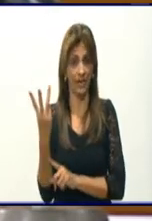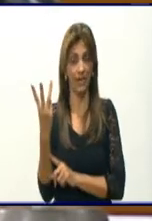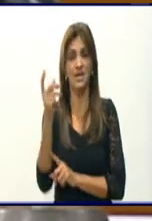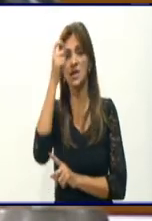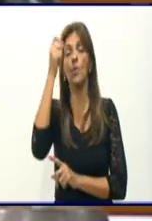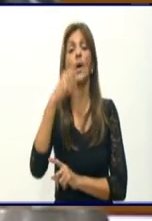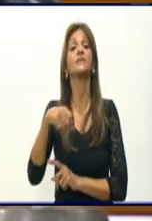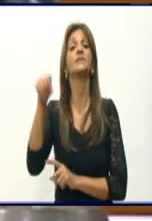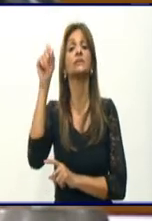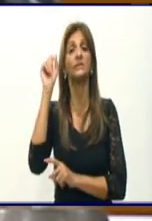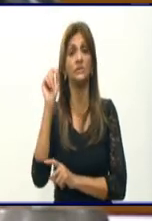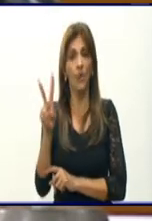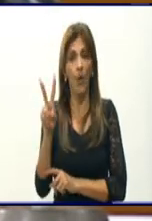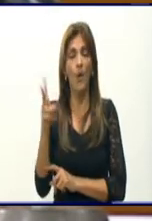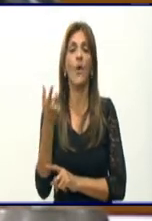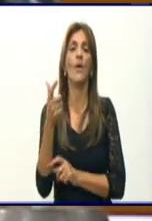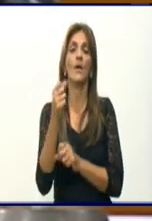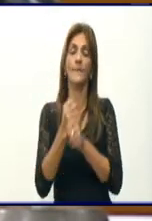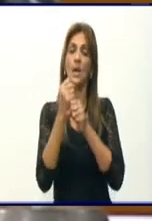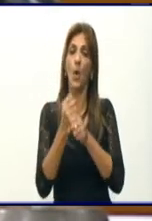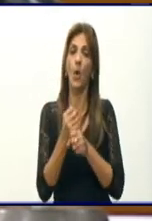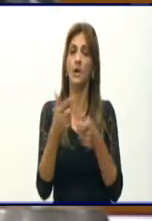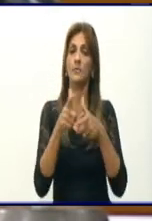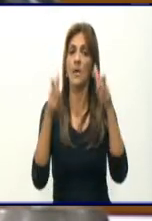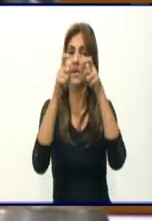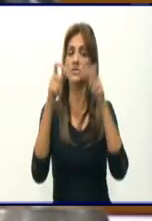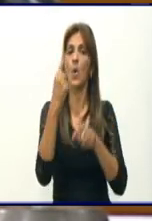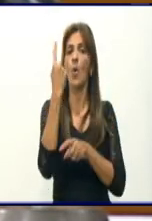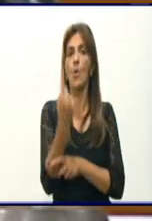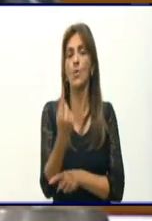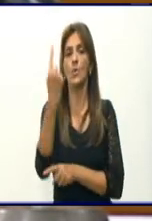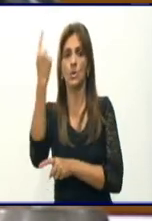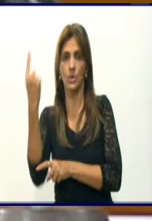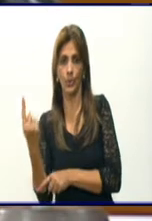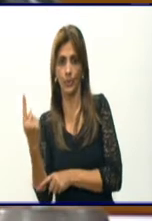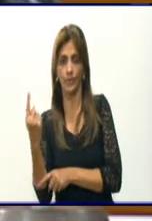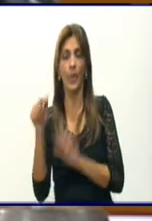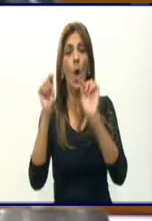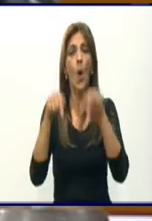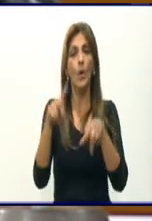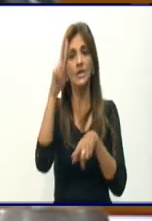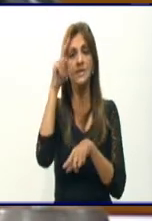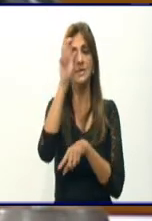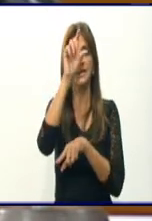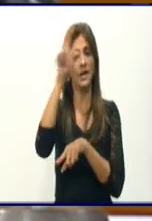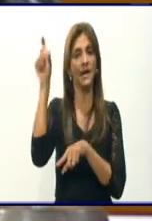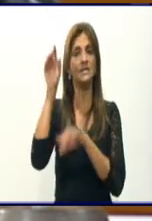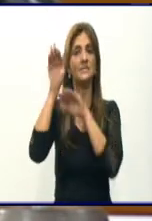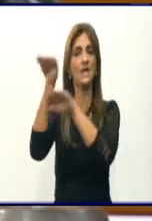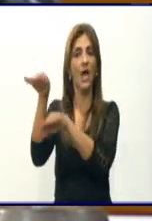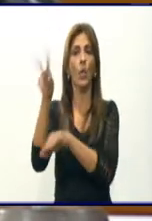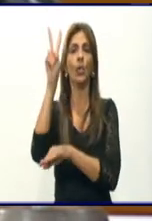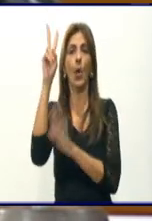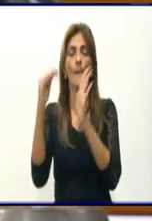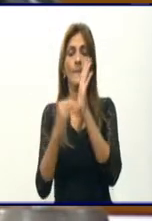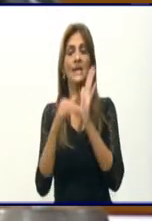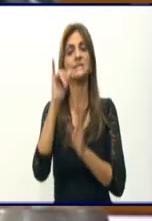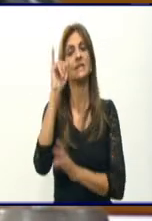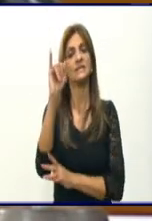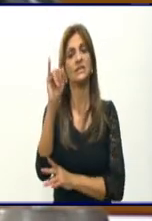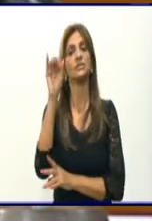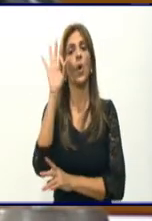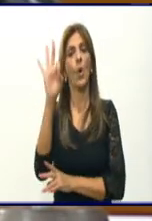Jiguaní 2 y Pilón y Bartolomé Mazó con uno cada uno. Hoy tenemos ingresados 2.683